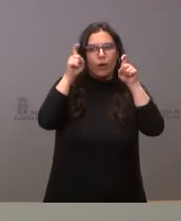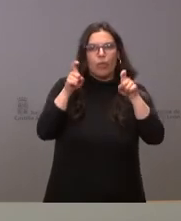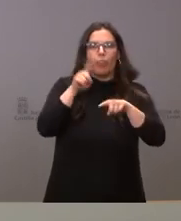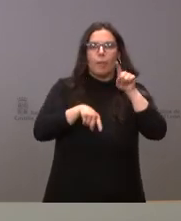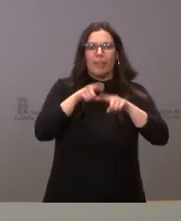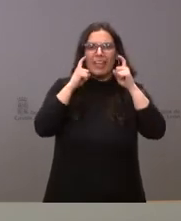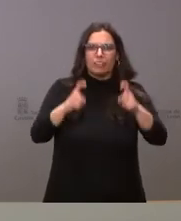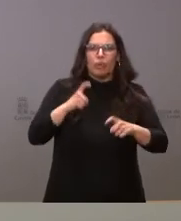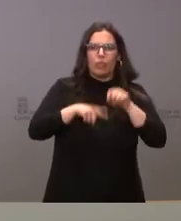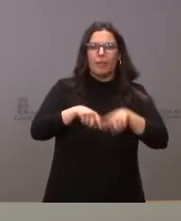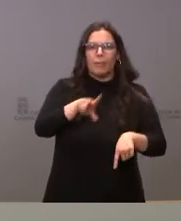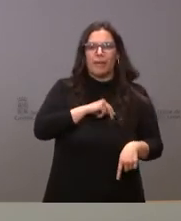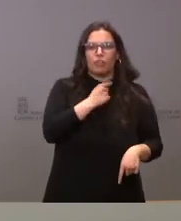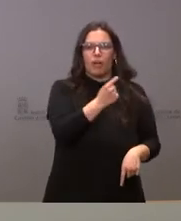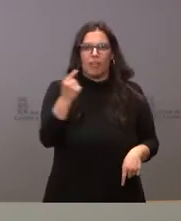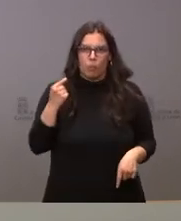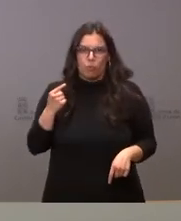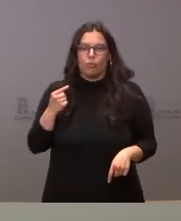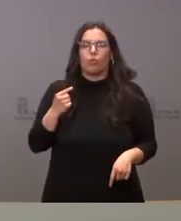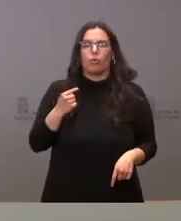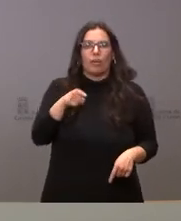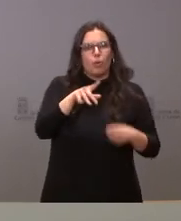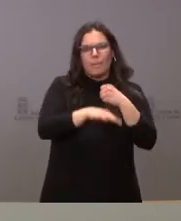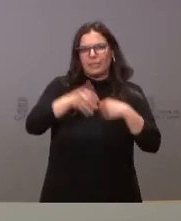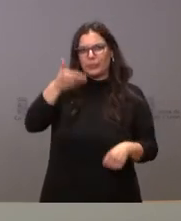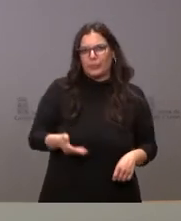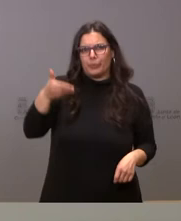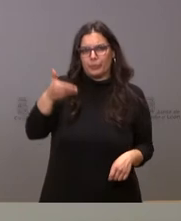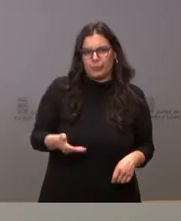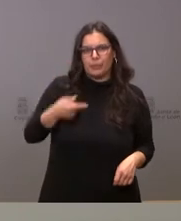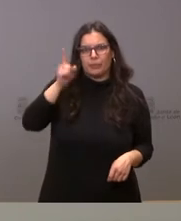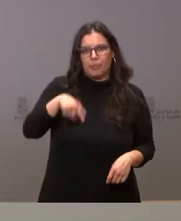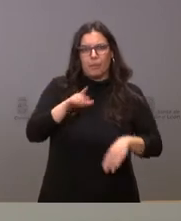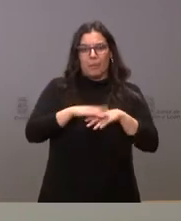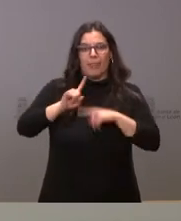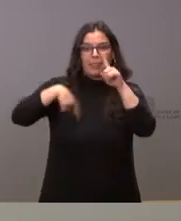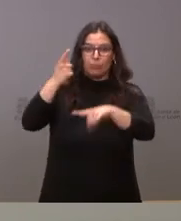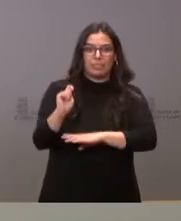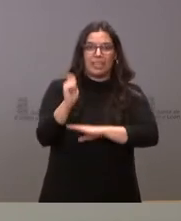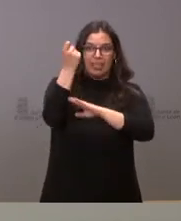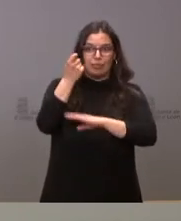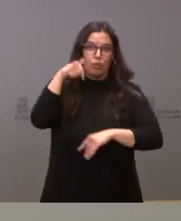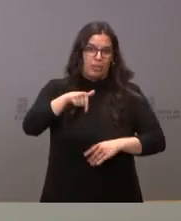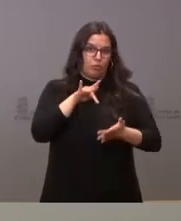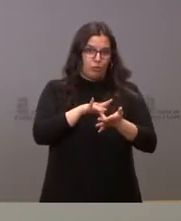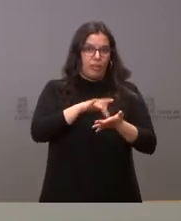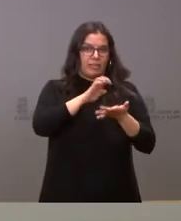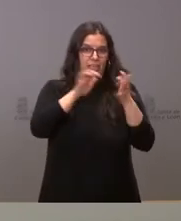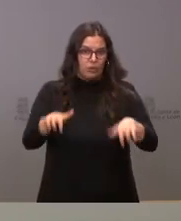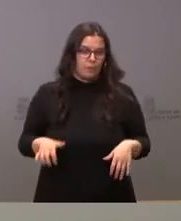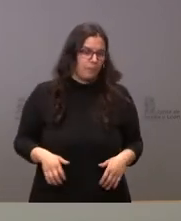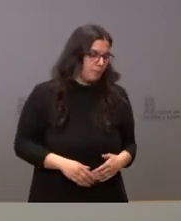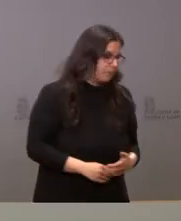mérito y en el esfuerzo de las personas como base fundamental también para el éxito que tenemos en nuestra comunidad autónoma.